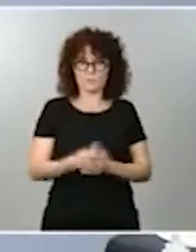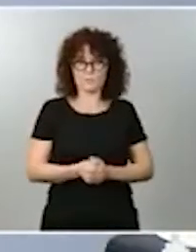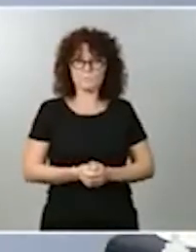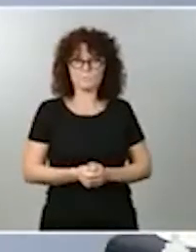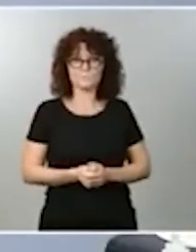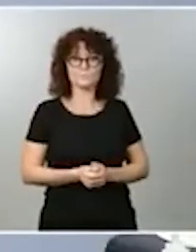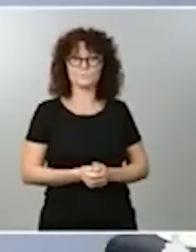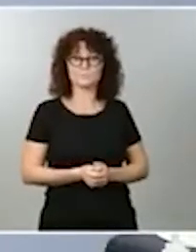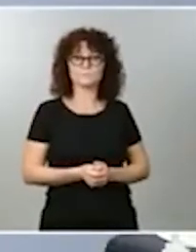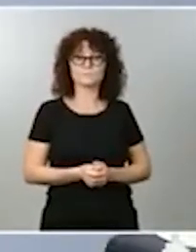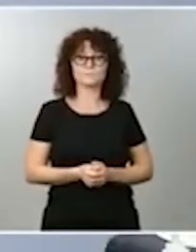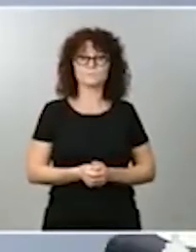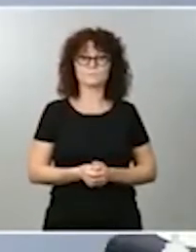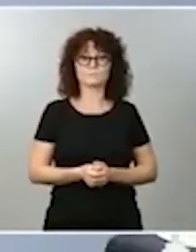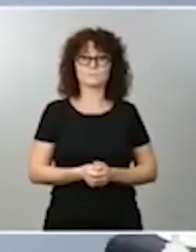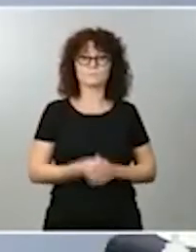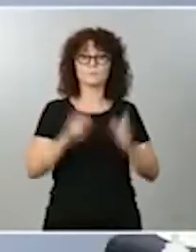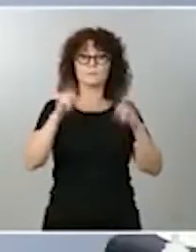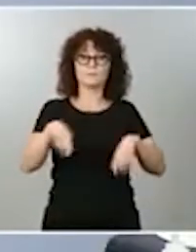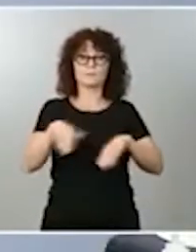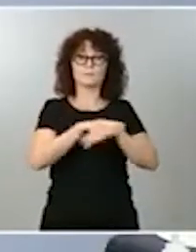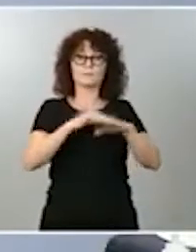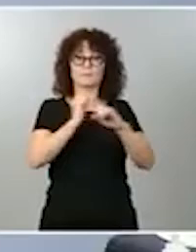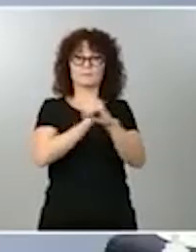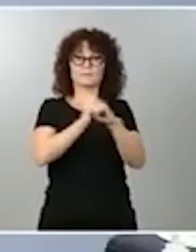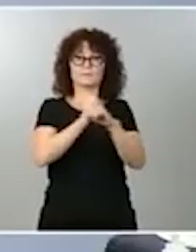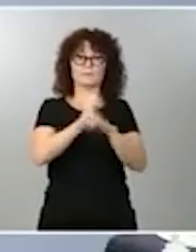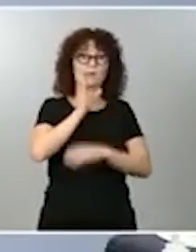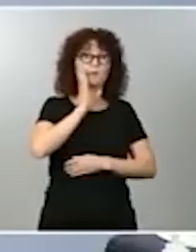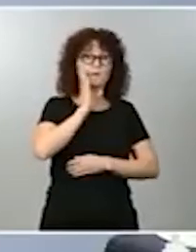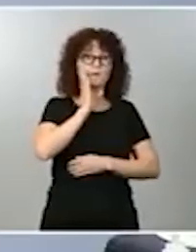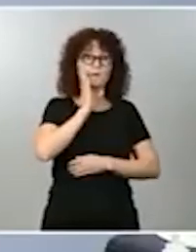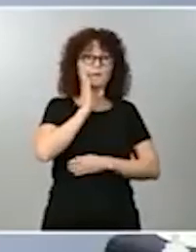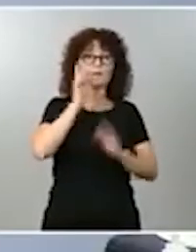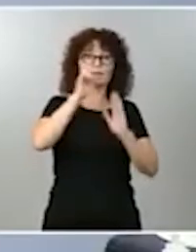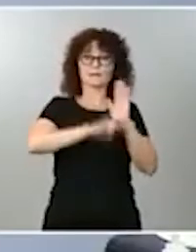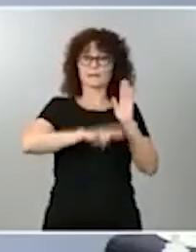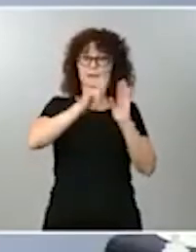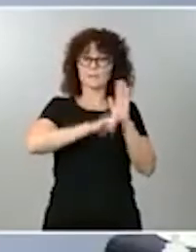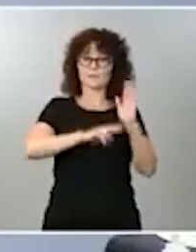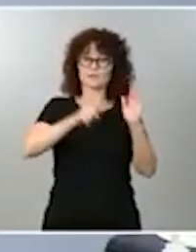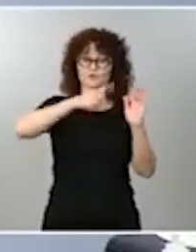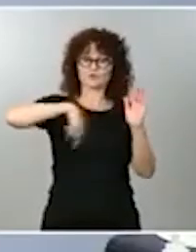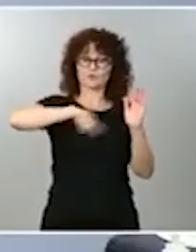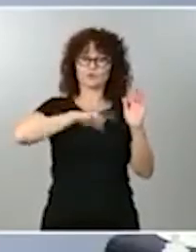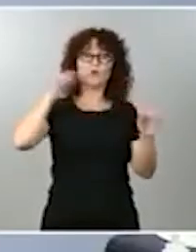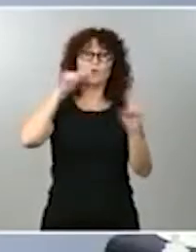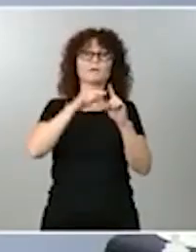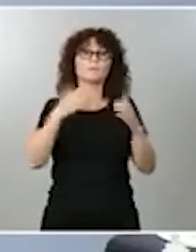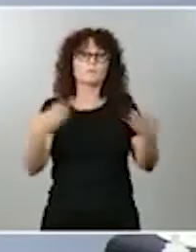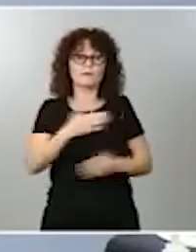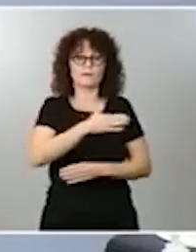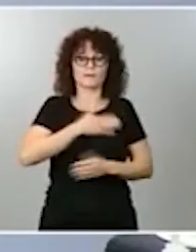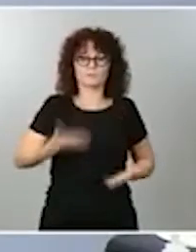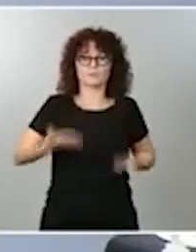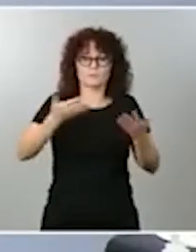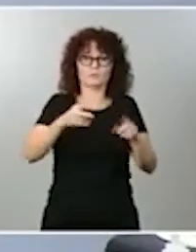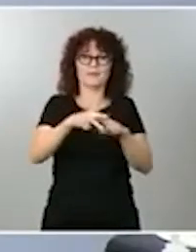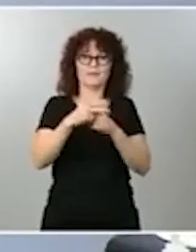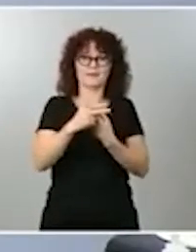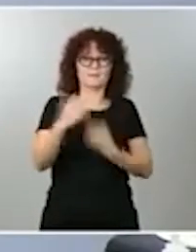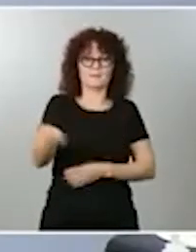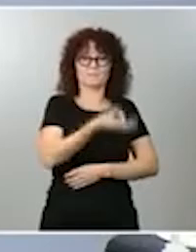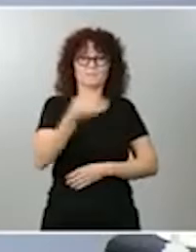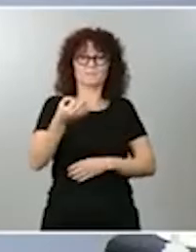la ministra de Trabajo con estos reglamentos, que pretendemos es, por una parte, dar herramientas efectivas de transparencia